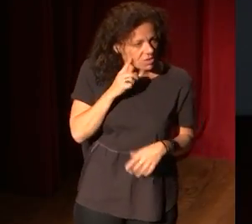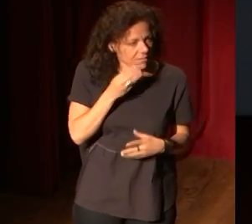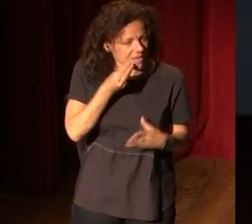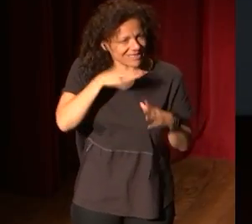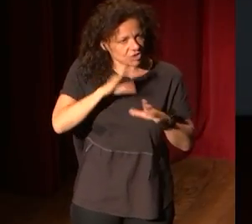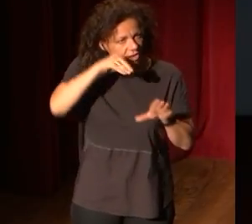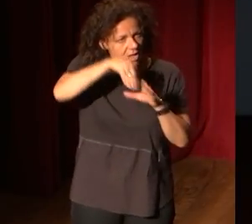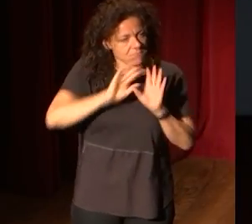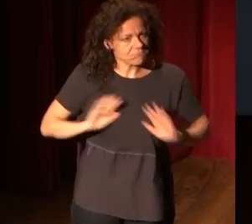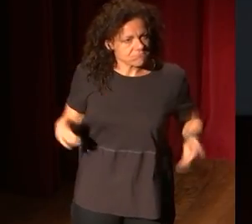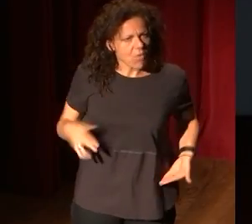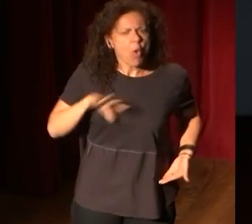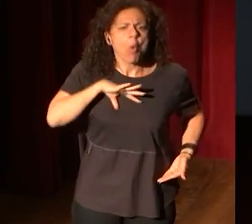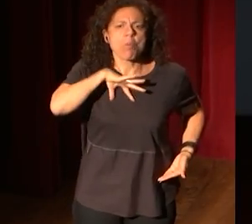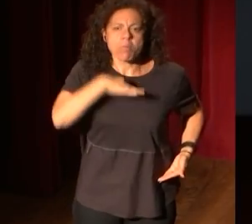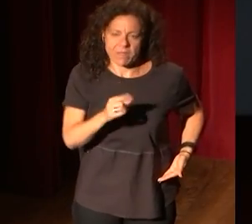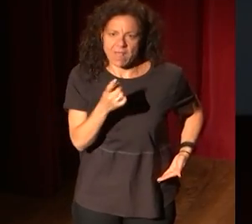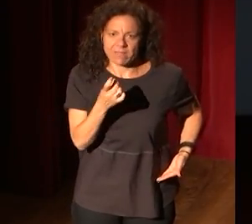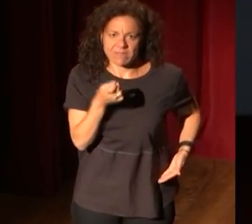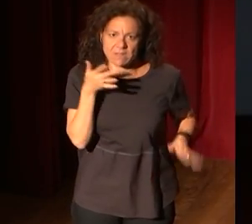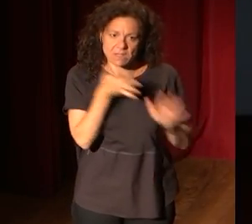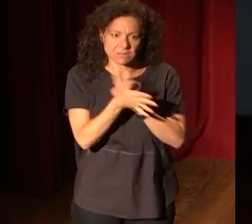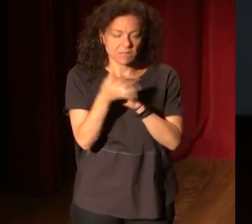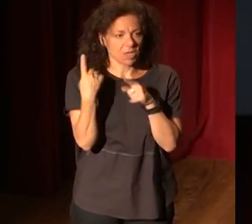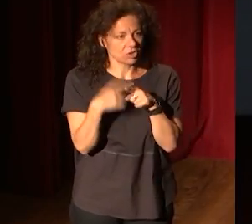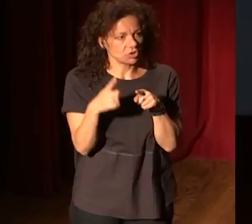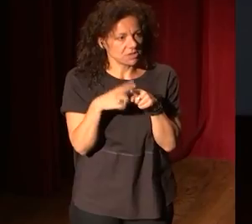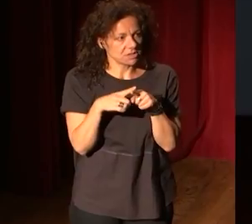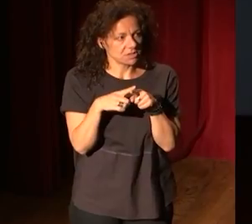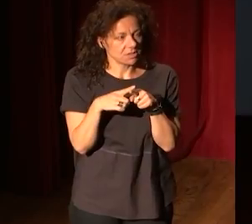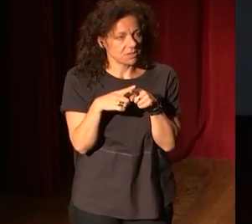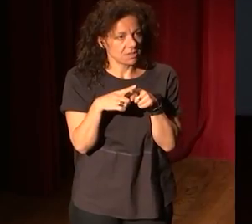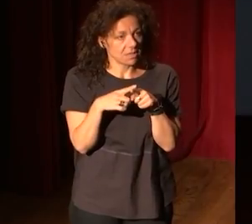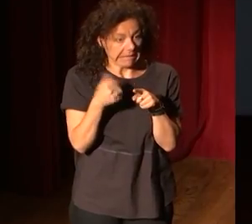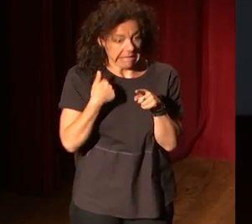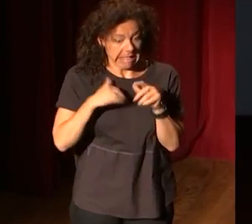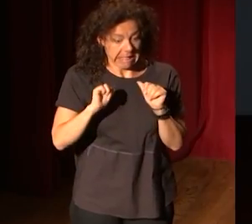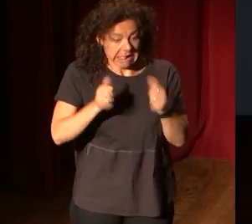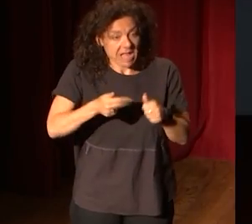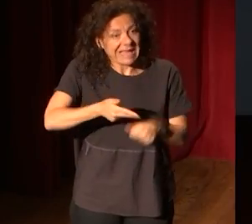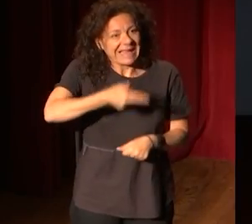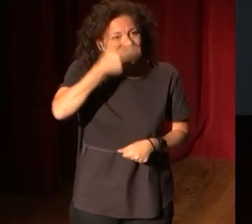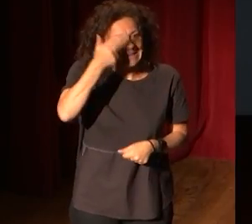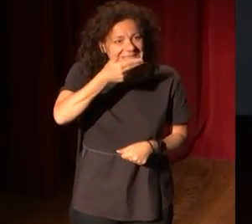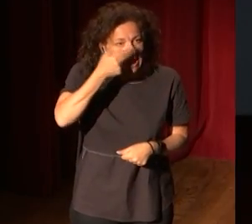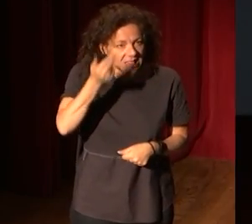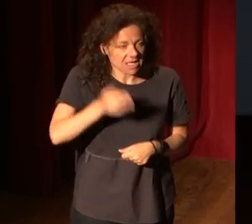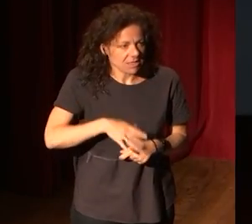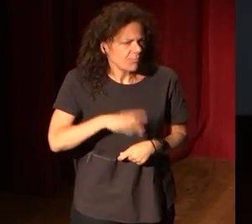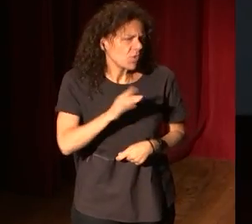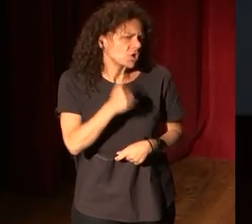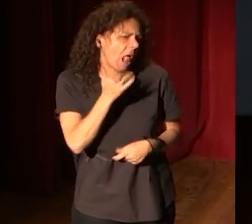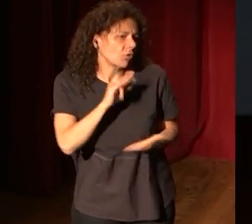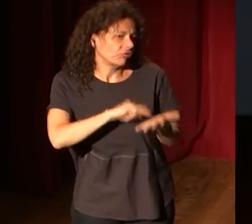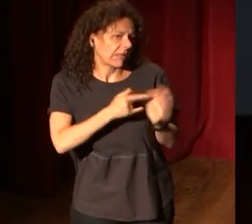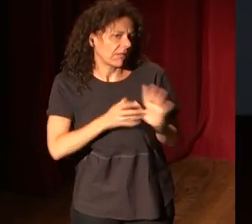A lo mejor hay que contar historias que son, que empiecen a ser interesantes para los nuevos públicos y no es una cuestión de